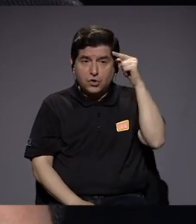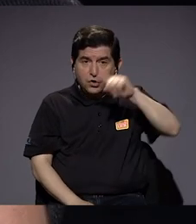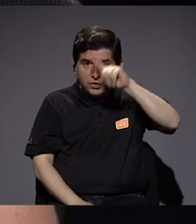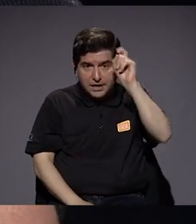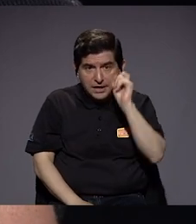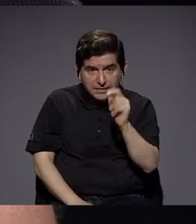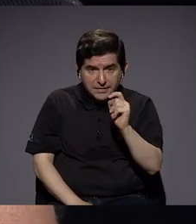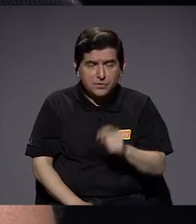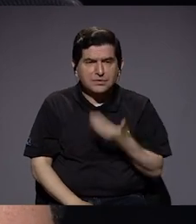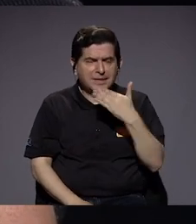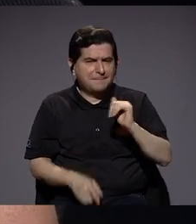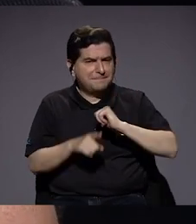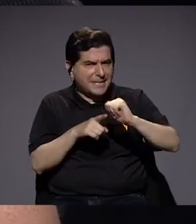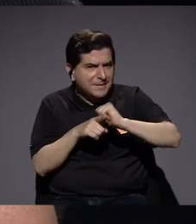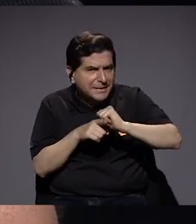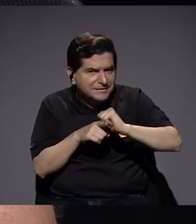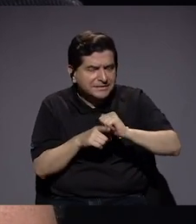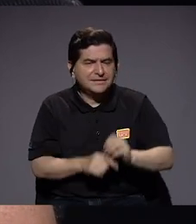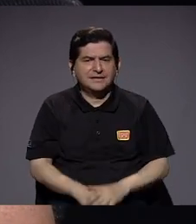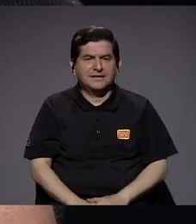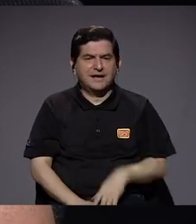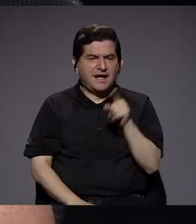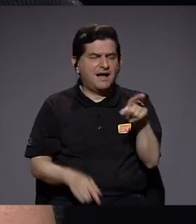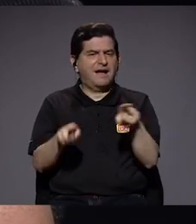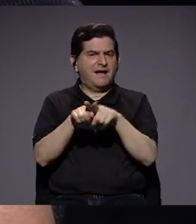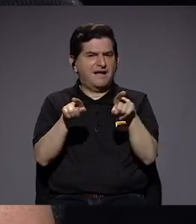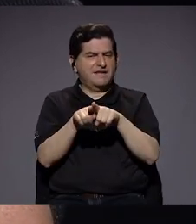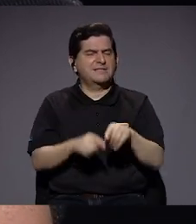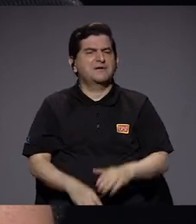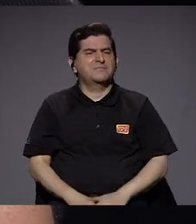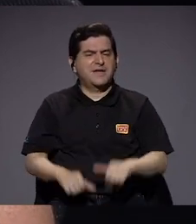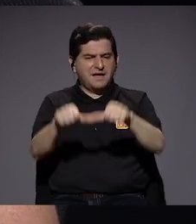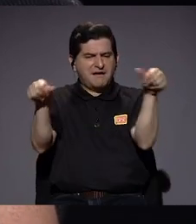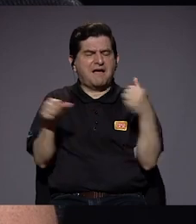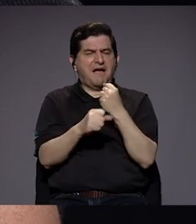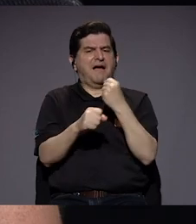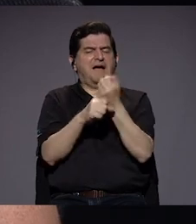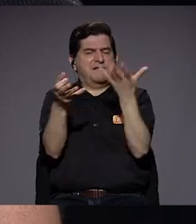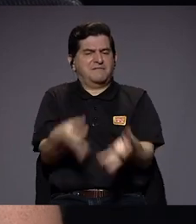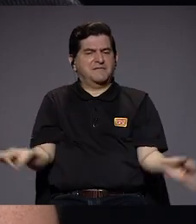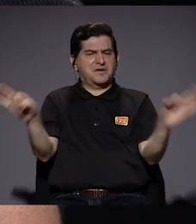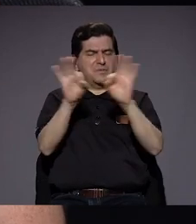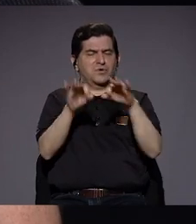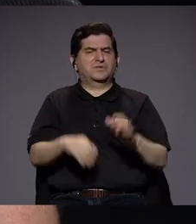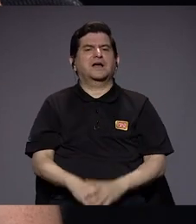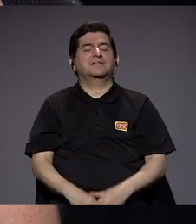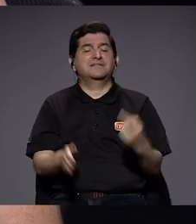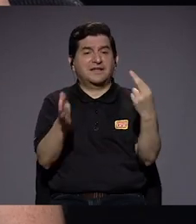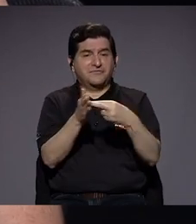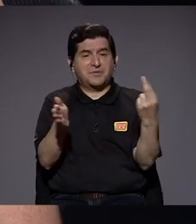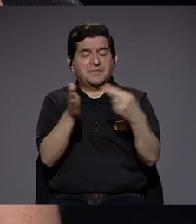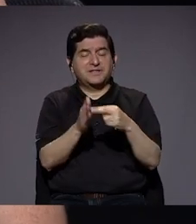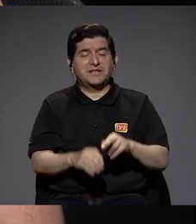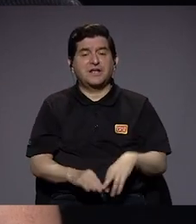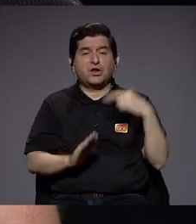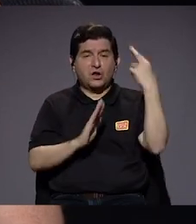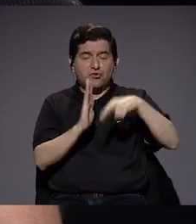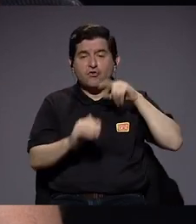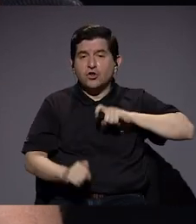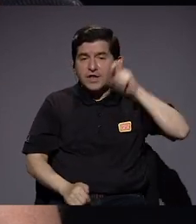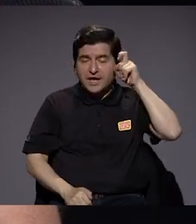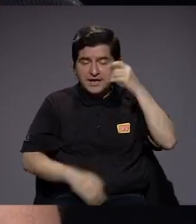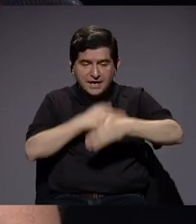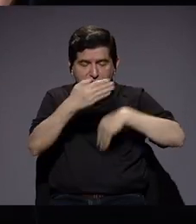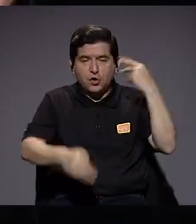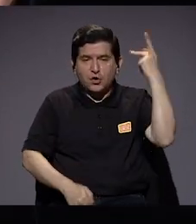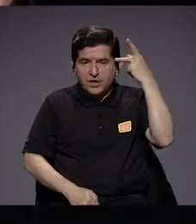cuáles son esas malas prácticas, creo que también ahí hay una línea de trabajo importante de reproducción de los roles de género en la gestión política que habría